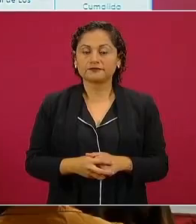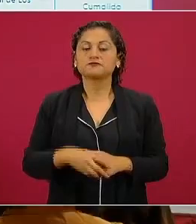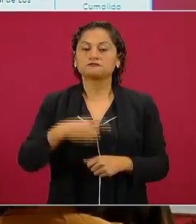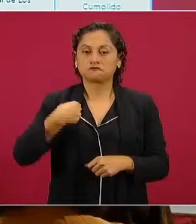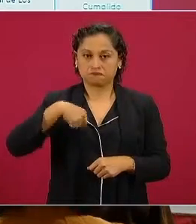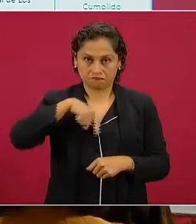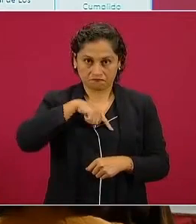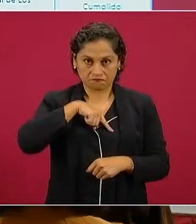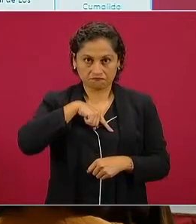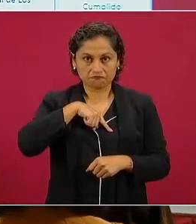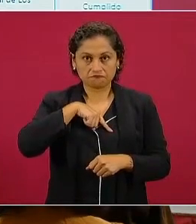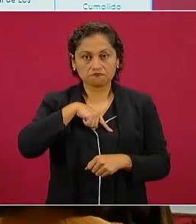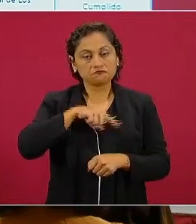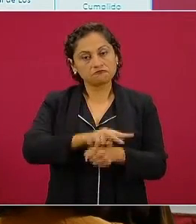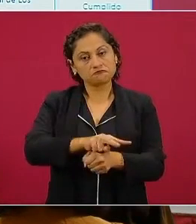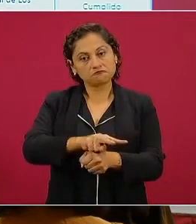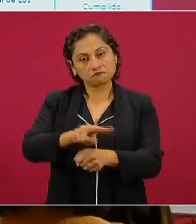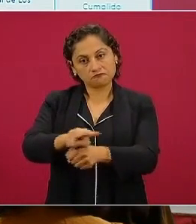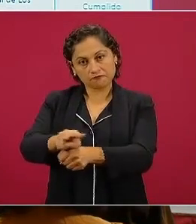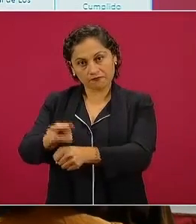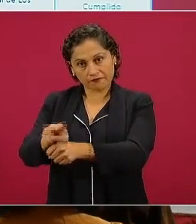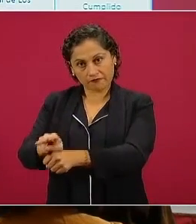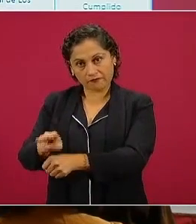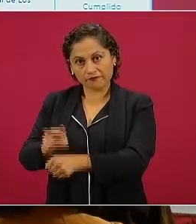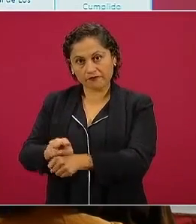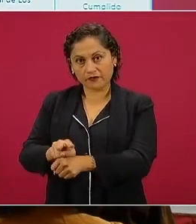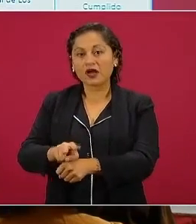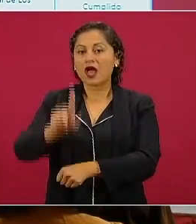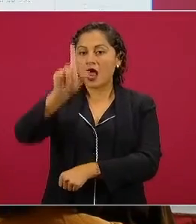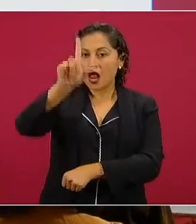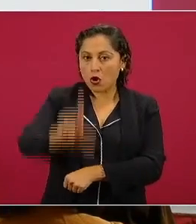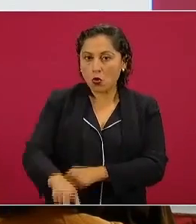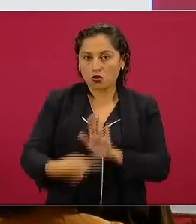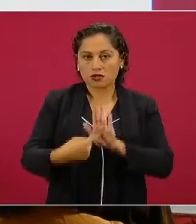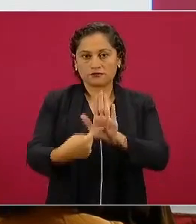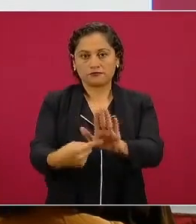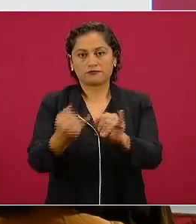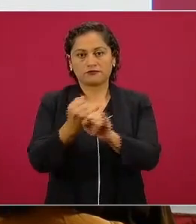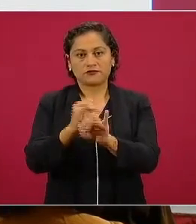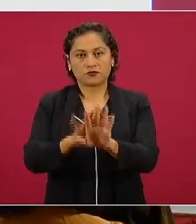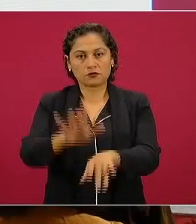observando cada lunes ya